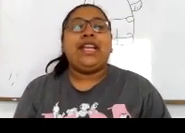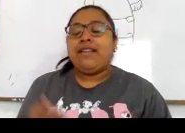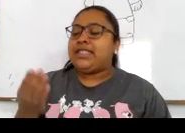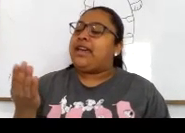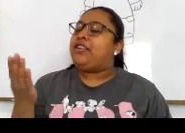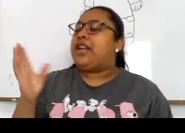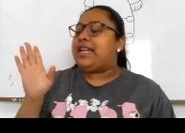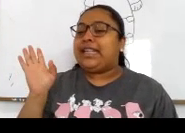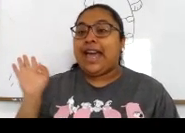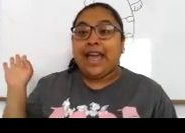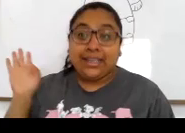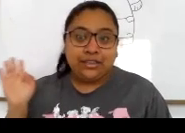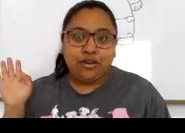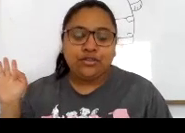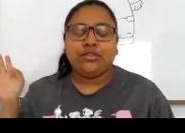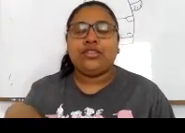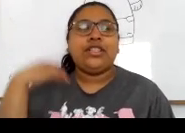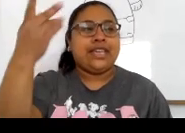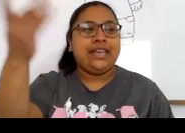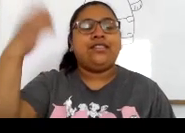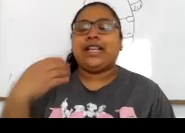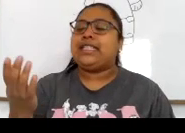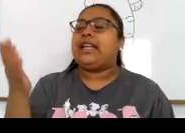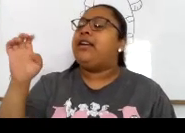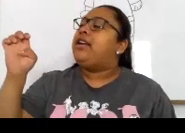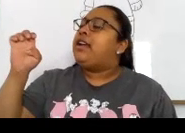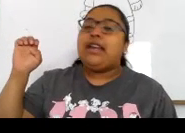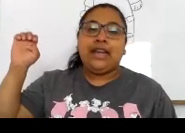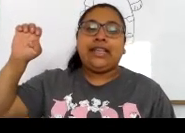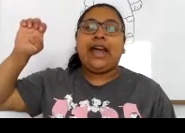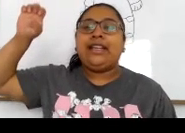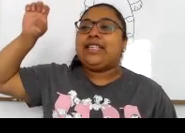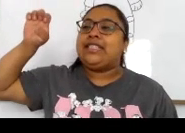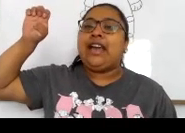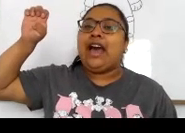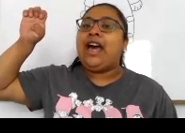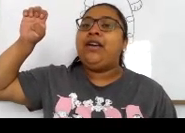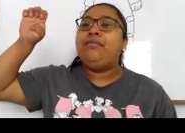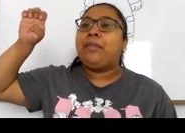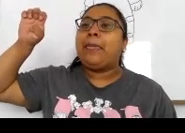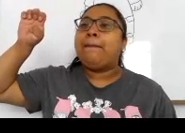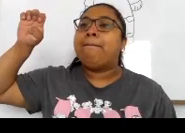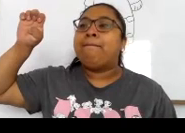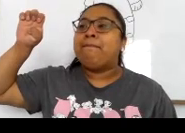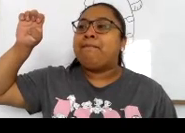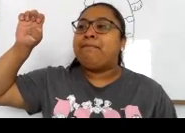ejemplo, en el abecedario, la letra A, aquí todos juntos, los de aquí y los de casita. La letra A es así, A.